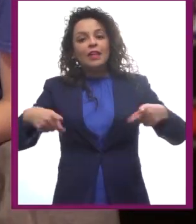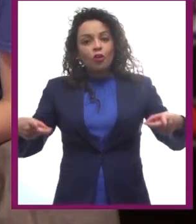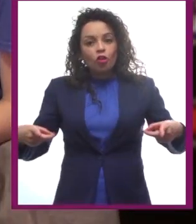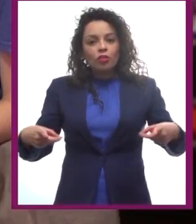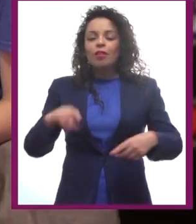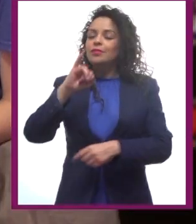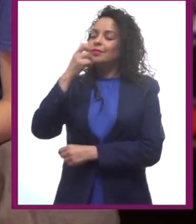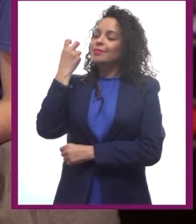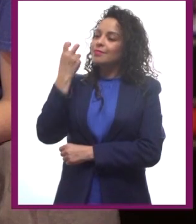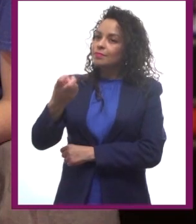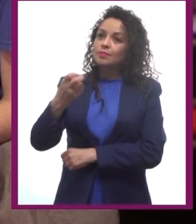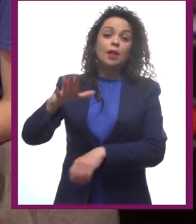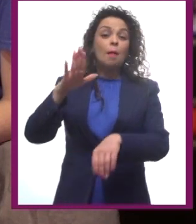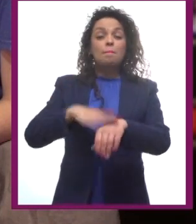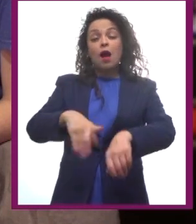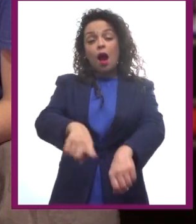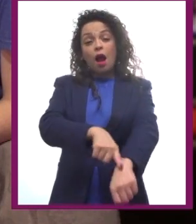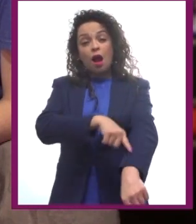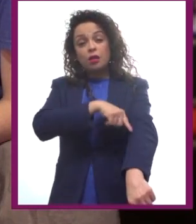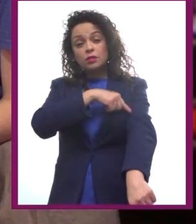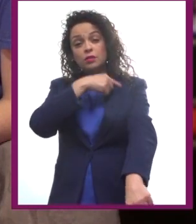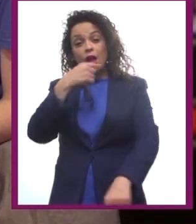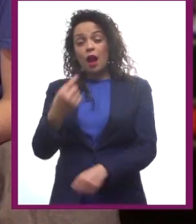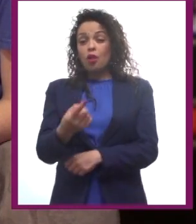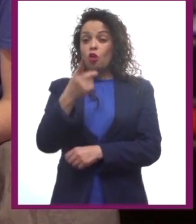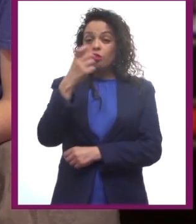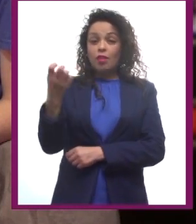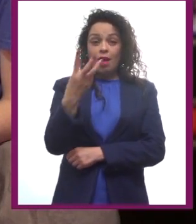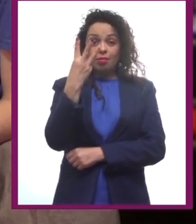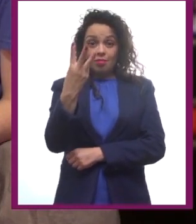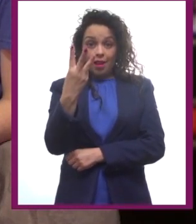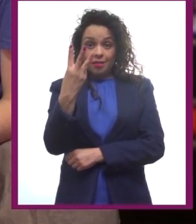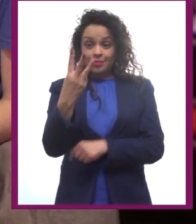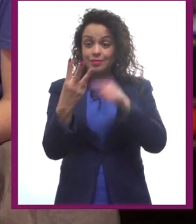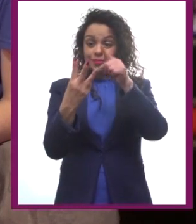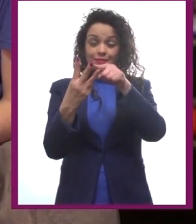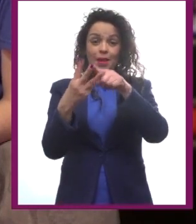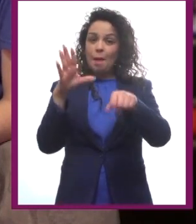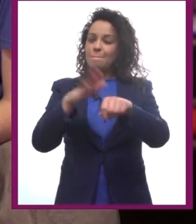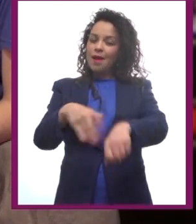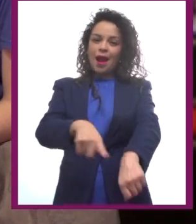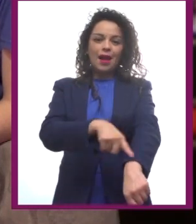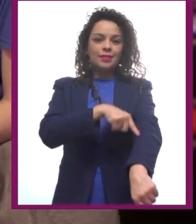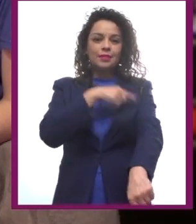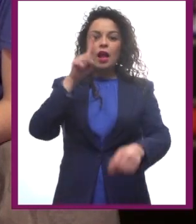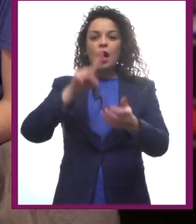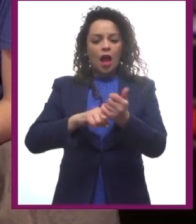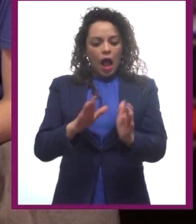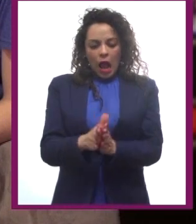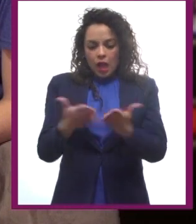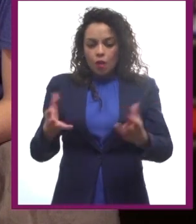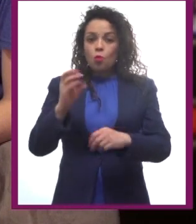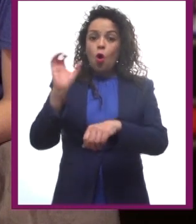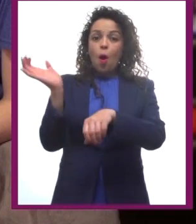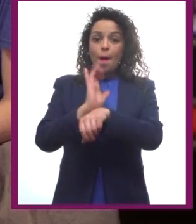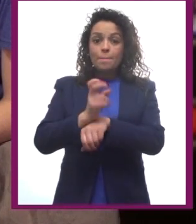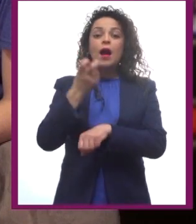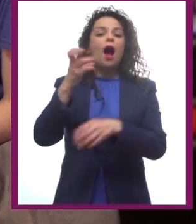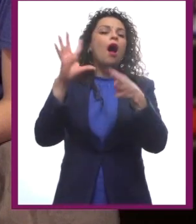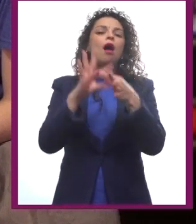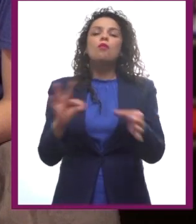el acto más largo de los tres. Es de aproximadamente la mitad del libro o película. Y como ya mencionamos,